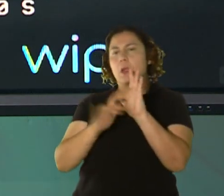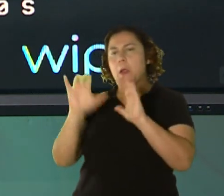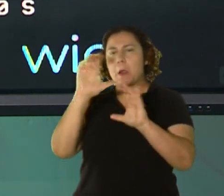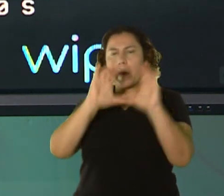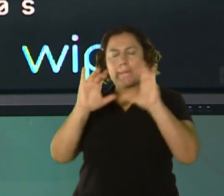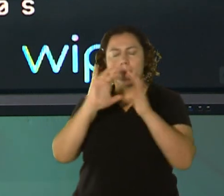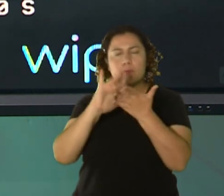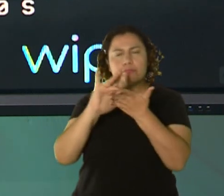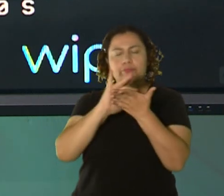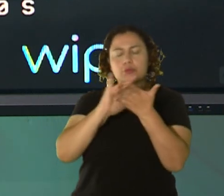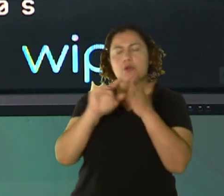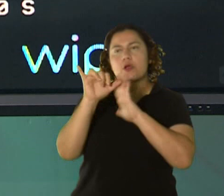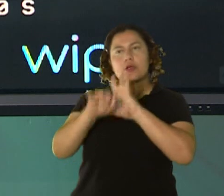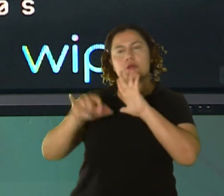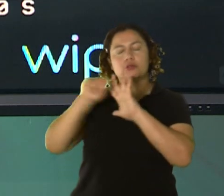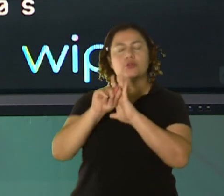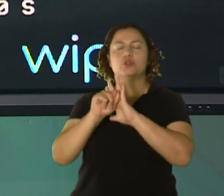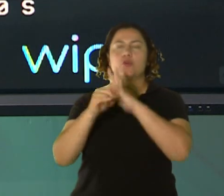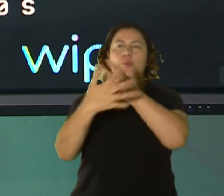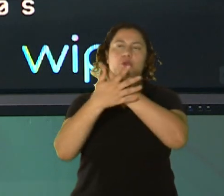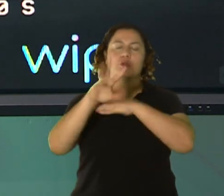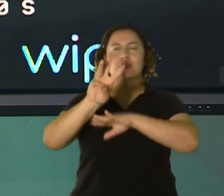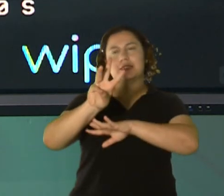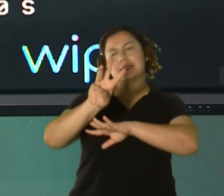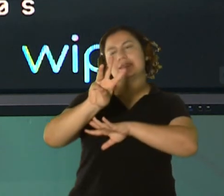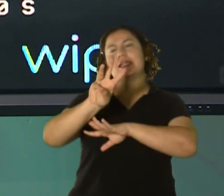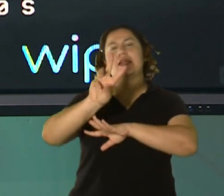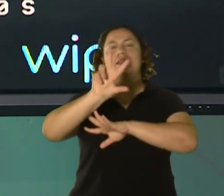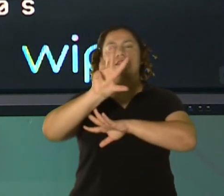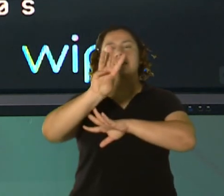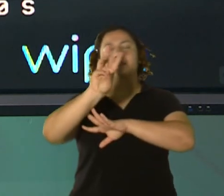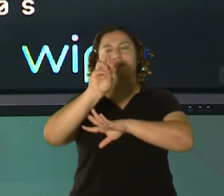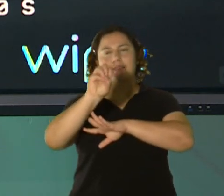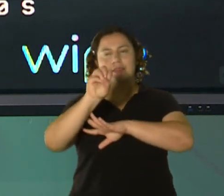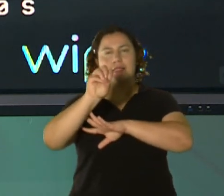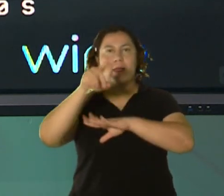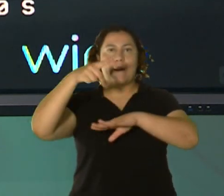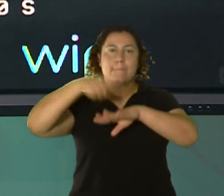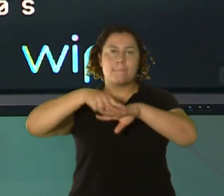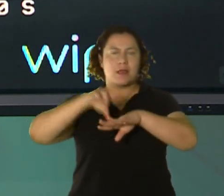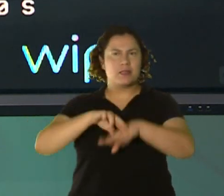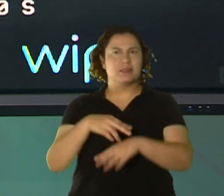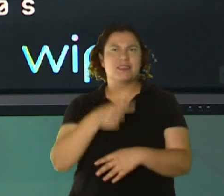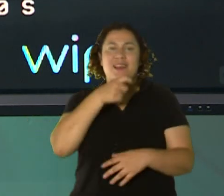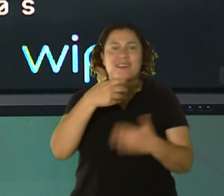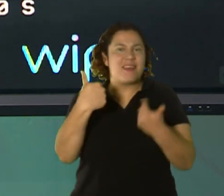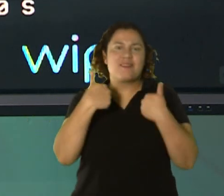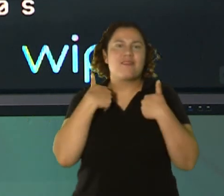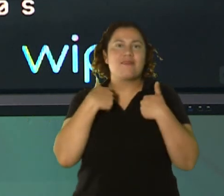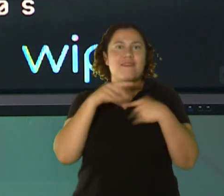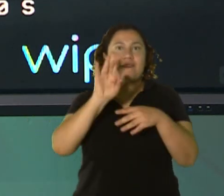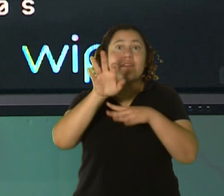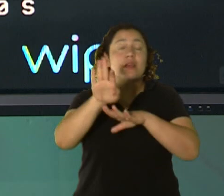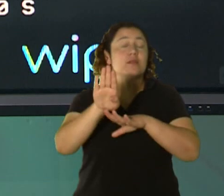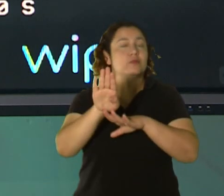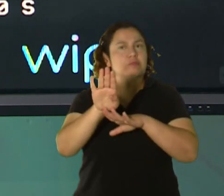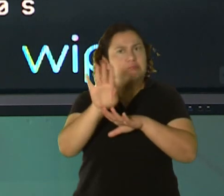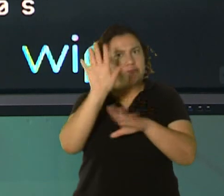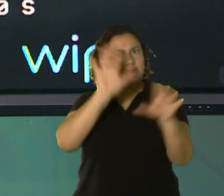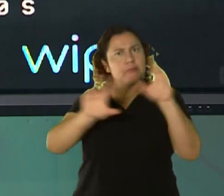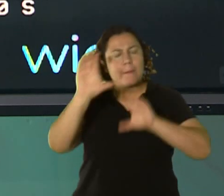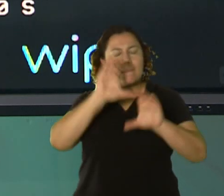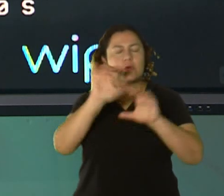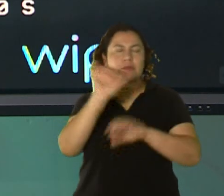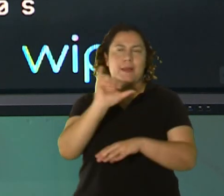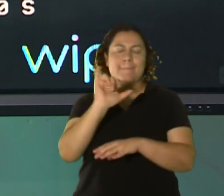Noti6360PR, ese canal, o en Facebook. ¿Quién no tiene Facebook aquí en el planeta? Pues los más buscados Puerto Rico,